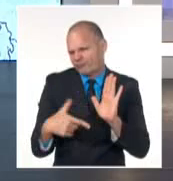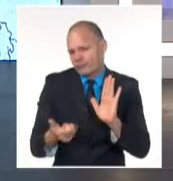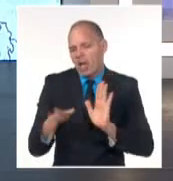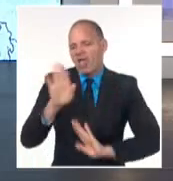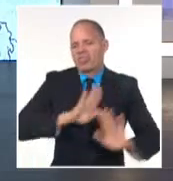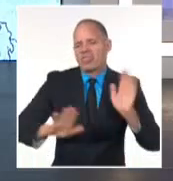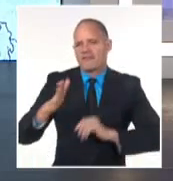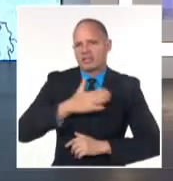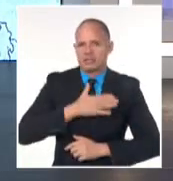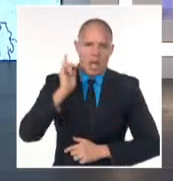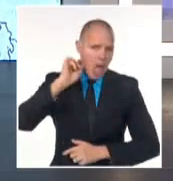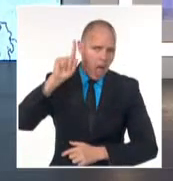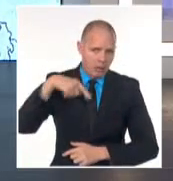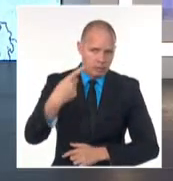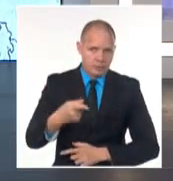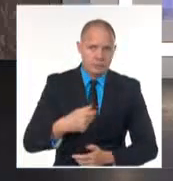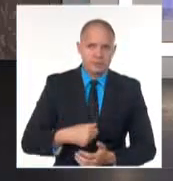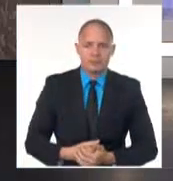para el próximo año fiscal.